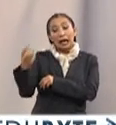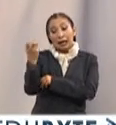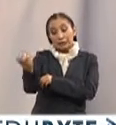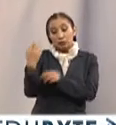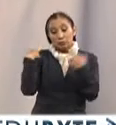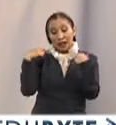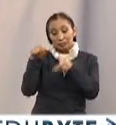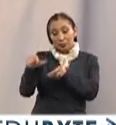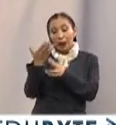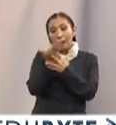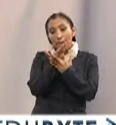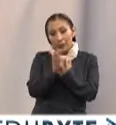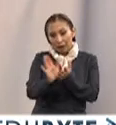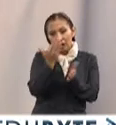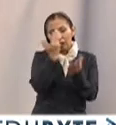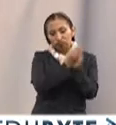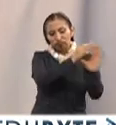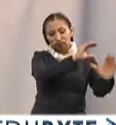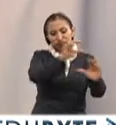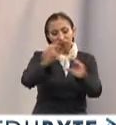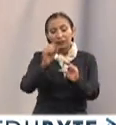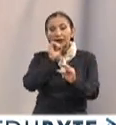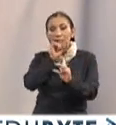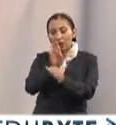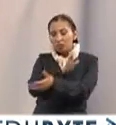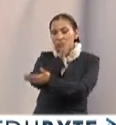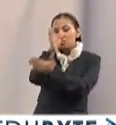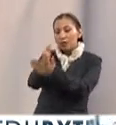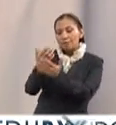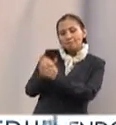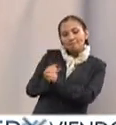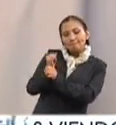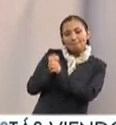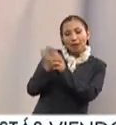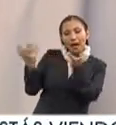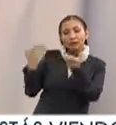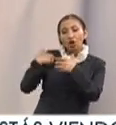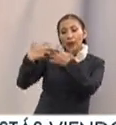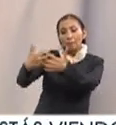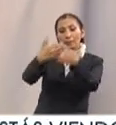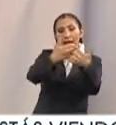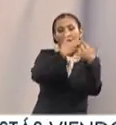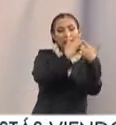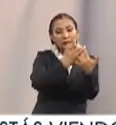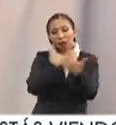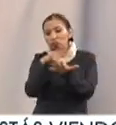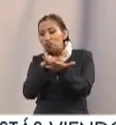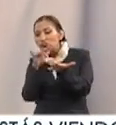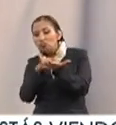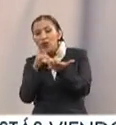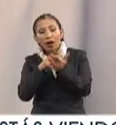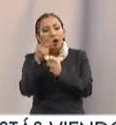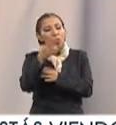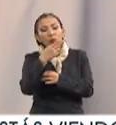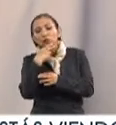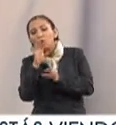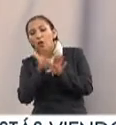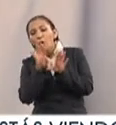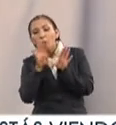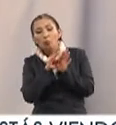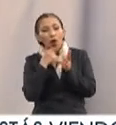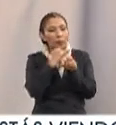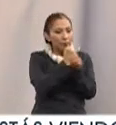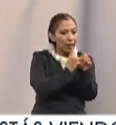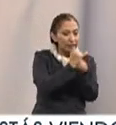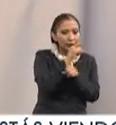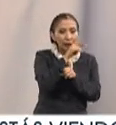maestros aparte de la docencia pues se involucran en la investigación con las empresas, en investigación aplicada, en